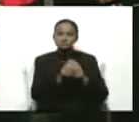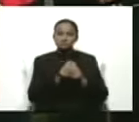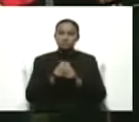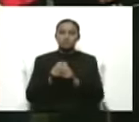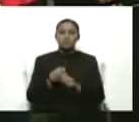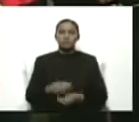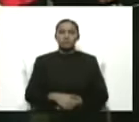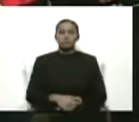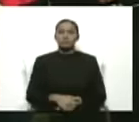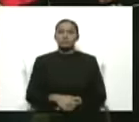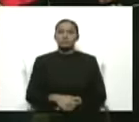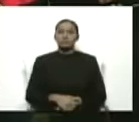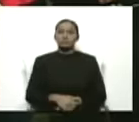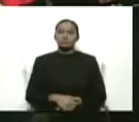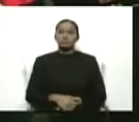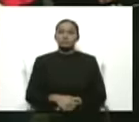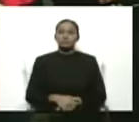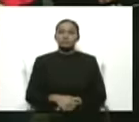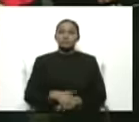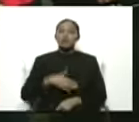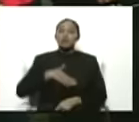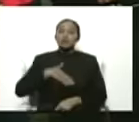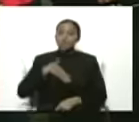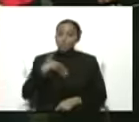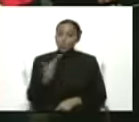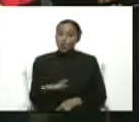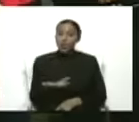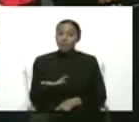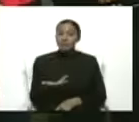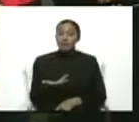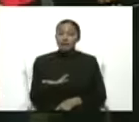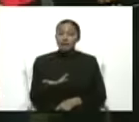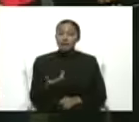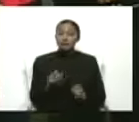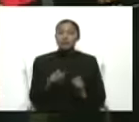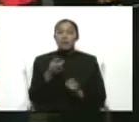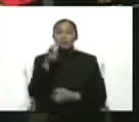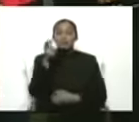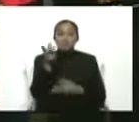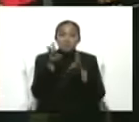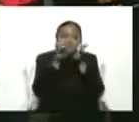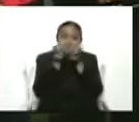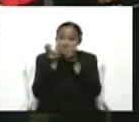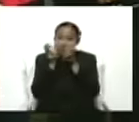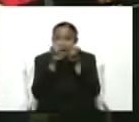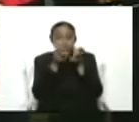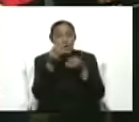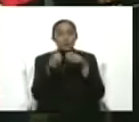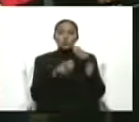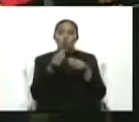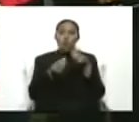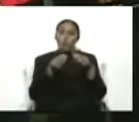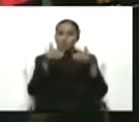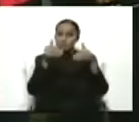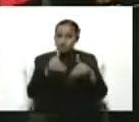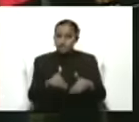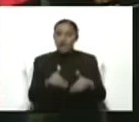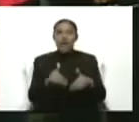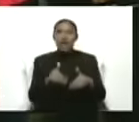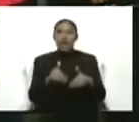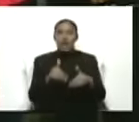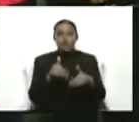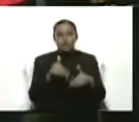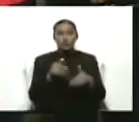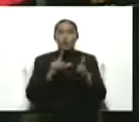ejercen su voto, llegarán al sitio, así como lo va a hacer ahorita, entre un rato, la rectora, una de las rectoras, va a acudir